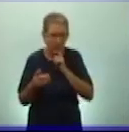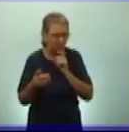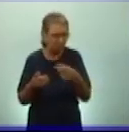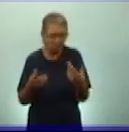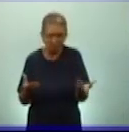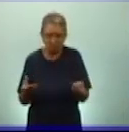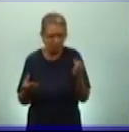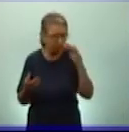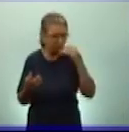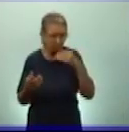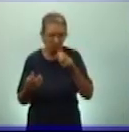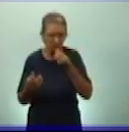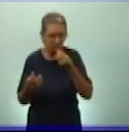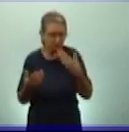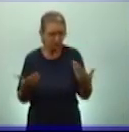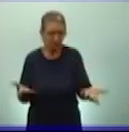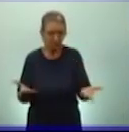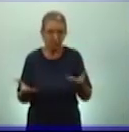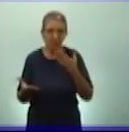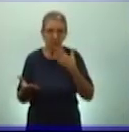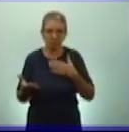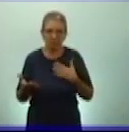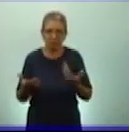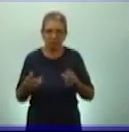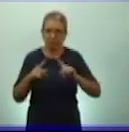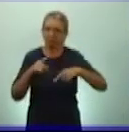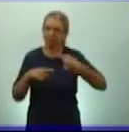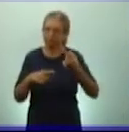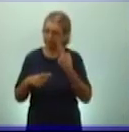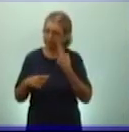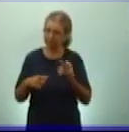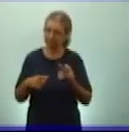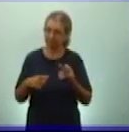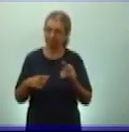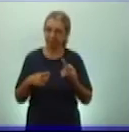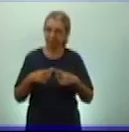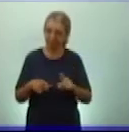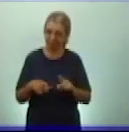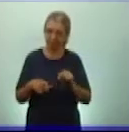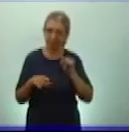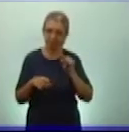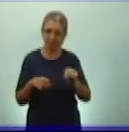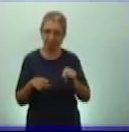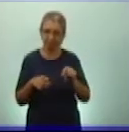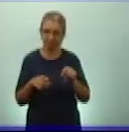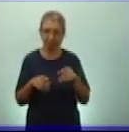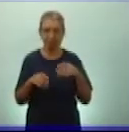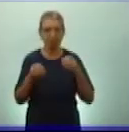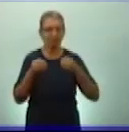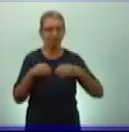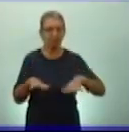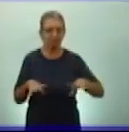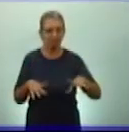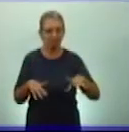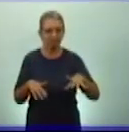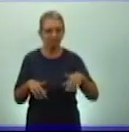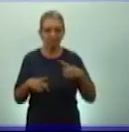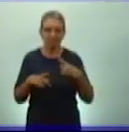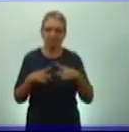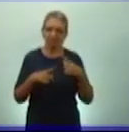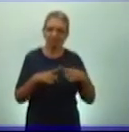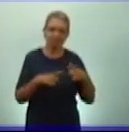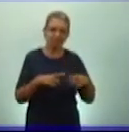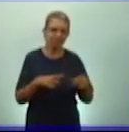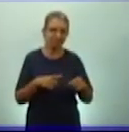el desarrollo de sus principales actividades económicas que vamos a ver a continuación. Pero en esas condiciones naturales, queridos estudiantes, en que se